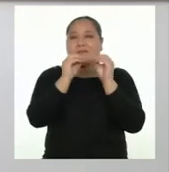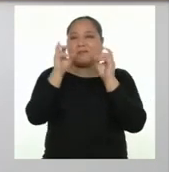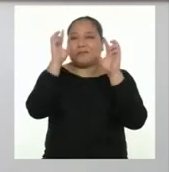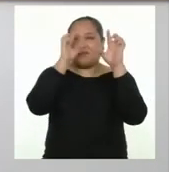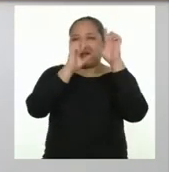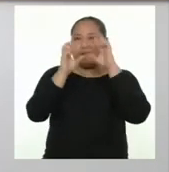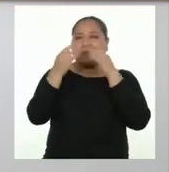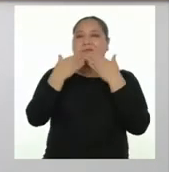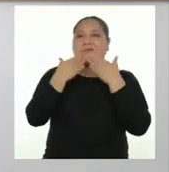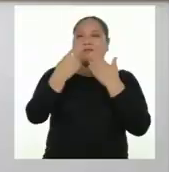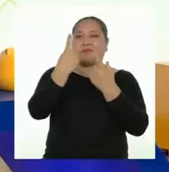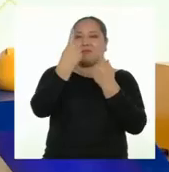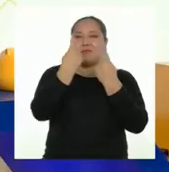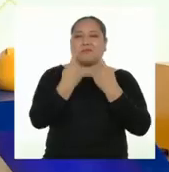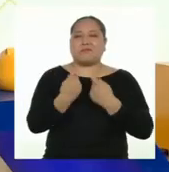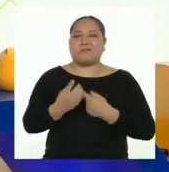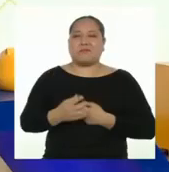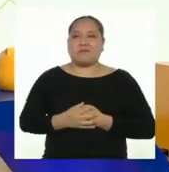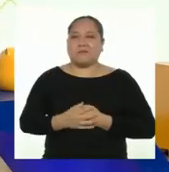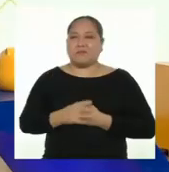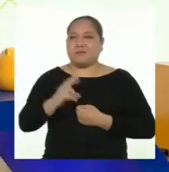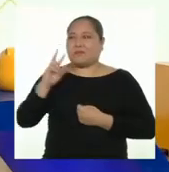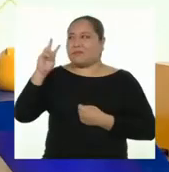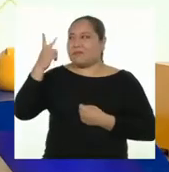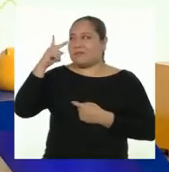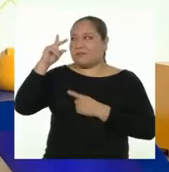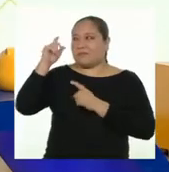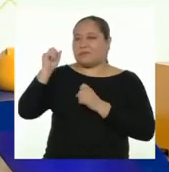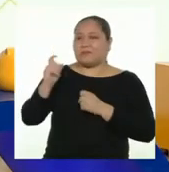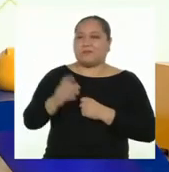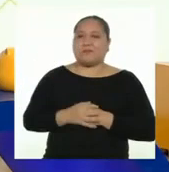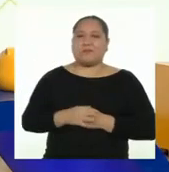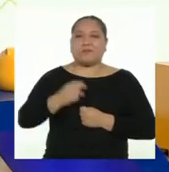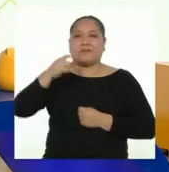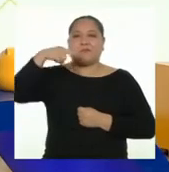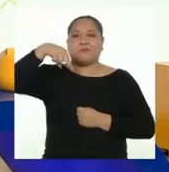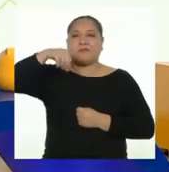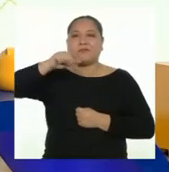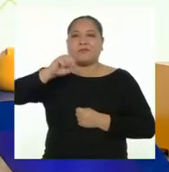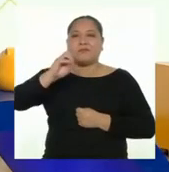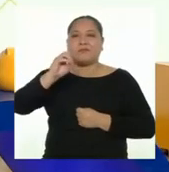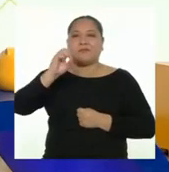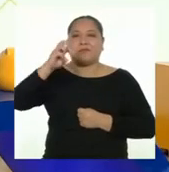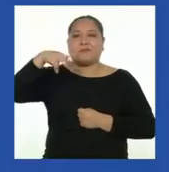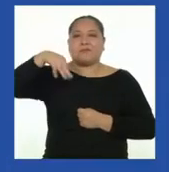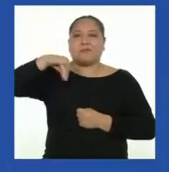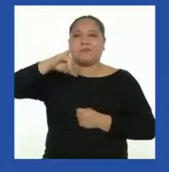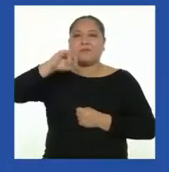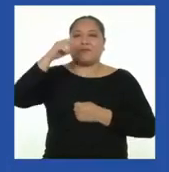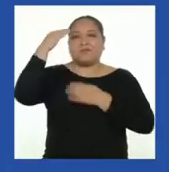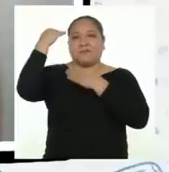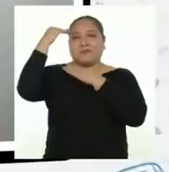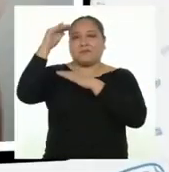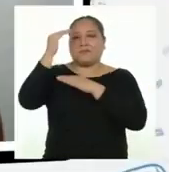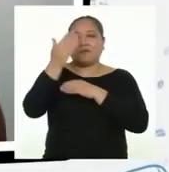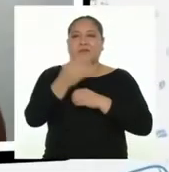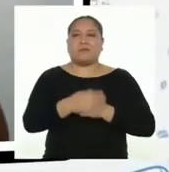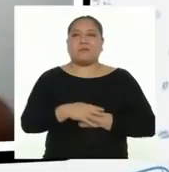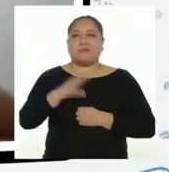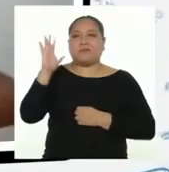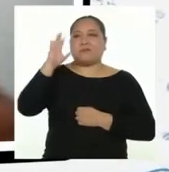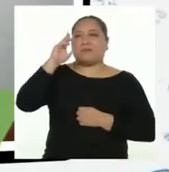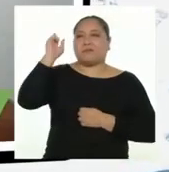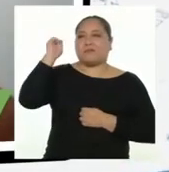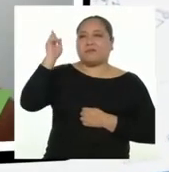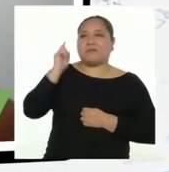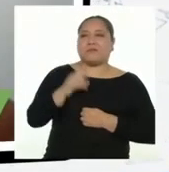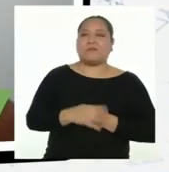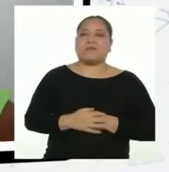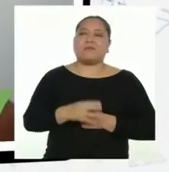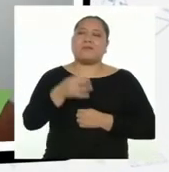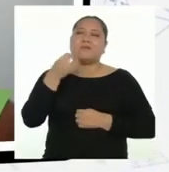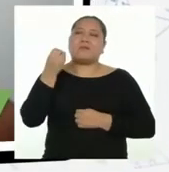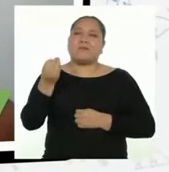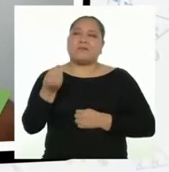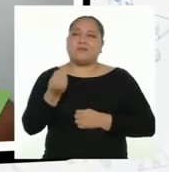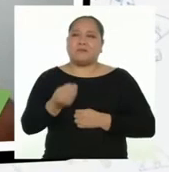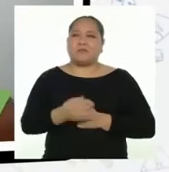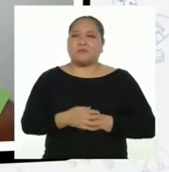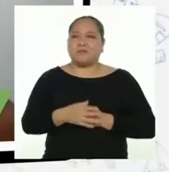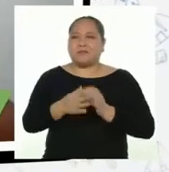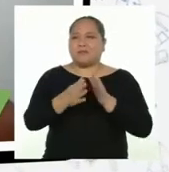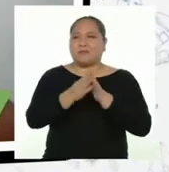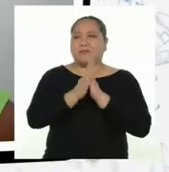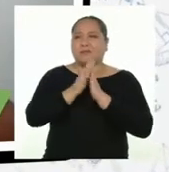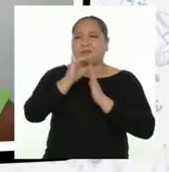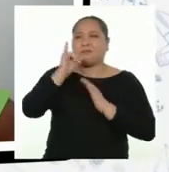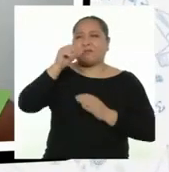duda y gracias por preguntar. Y la segunda pregunta es de Naomi, desde Piura. Hola, profesora. ¿Por qué le